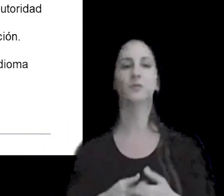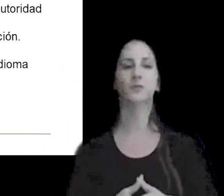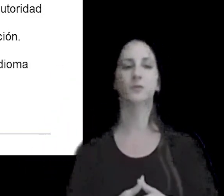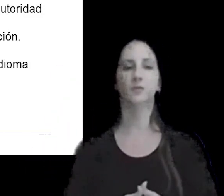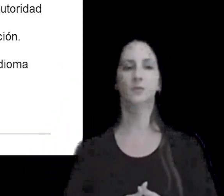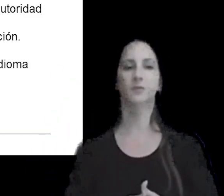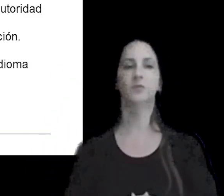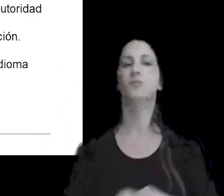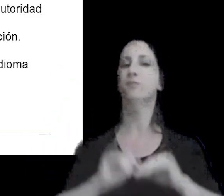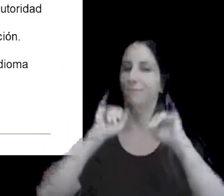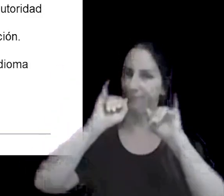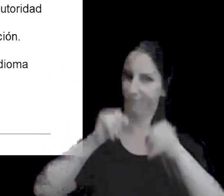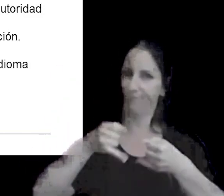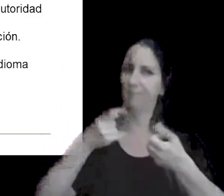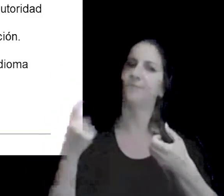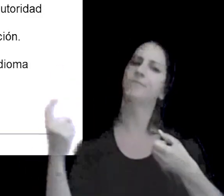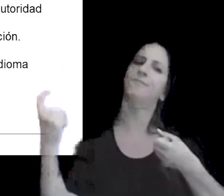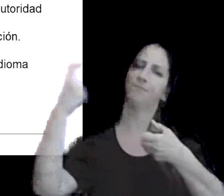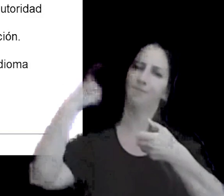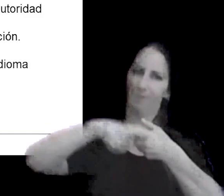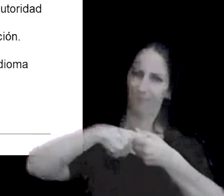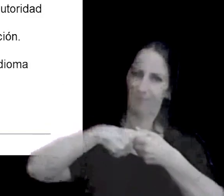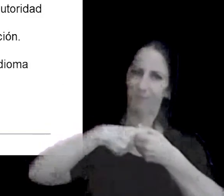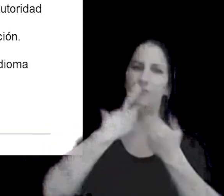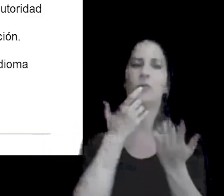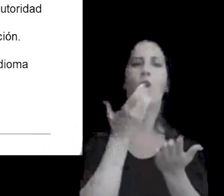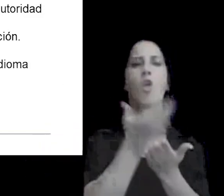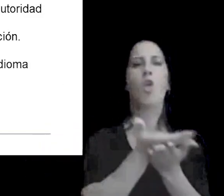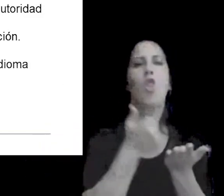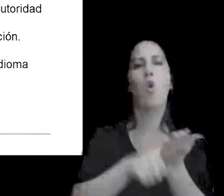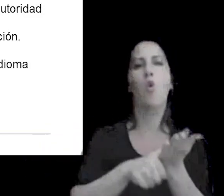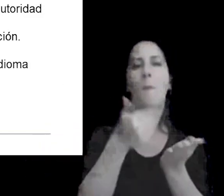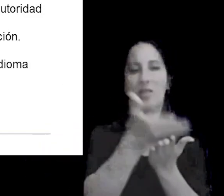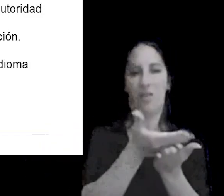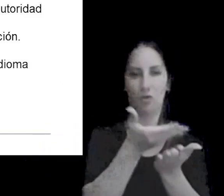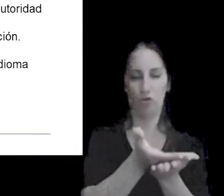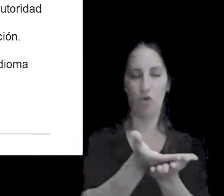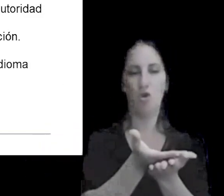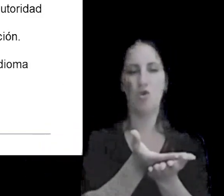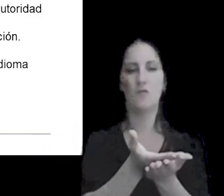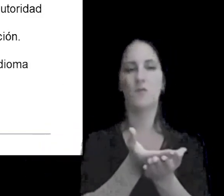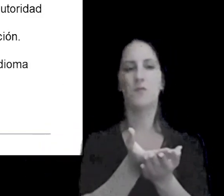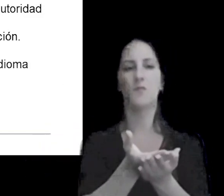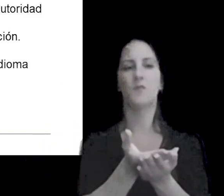adhieren a esa documentación en forma